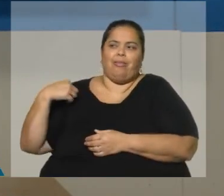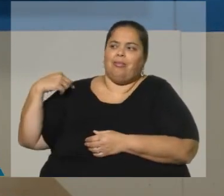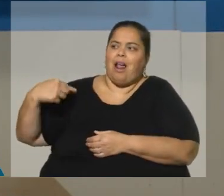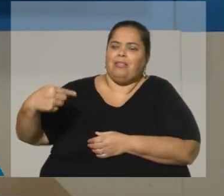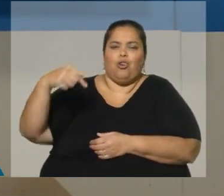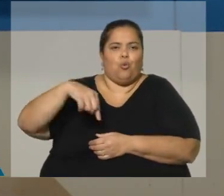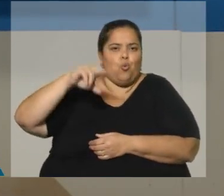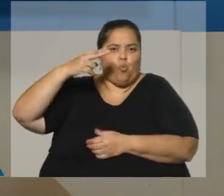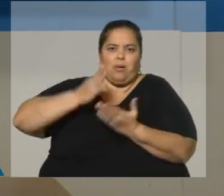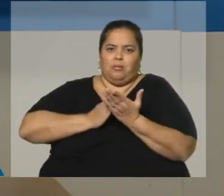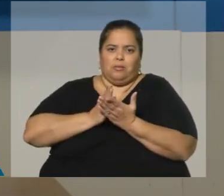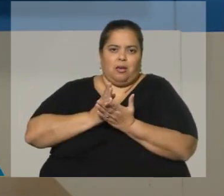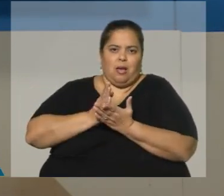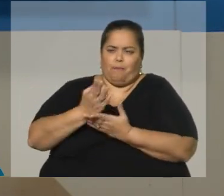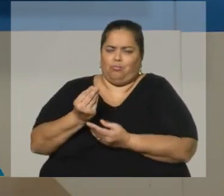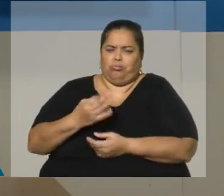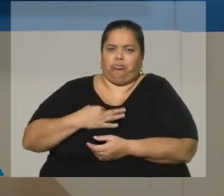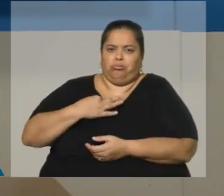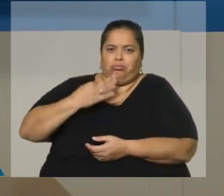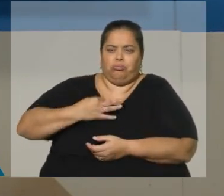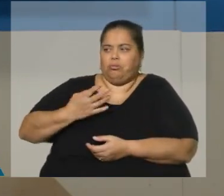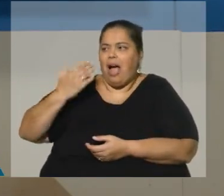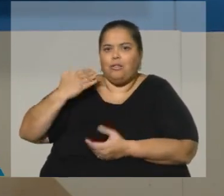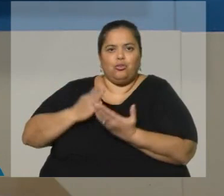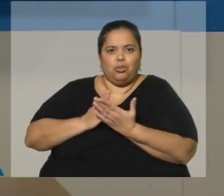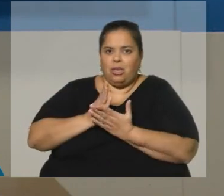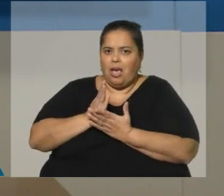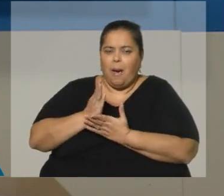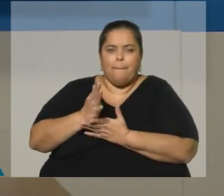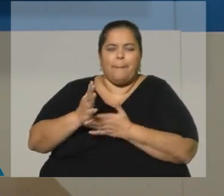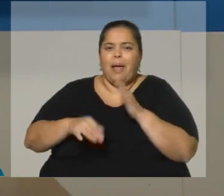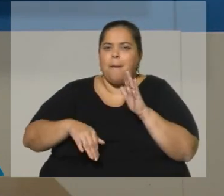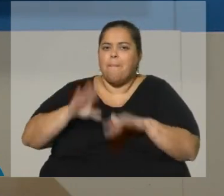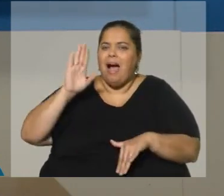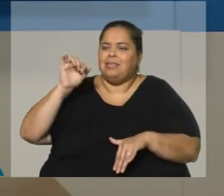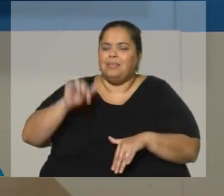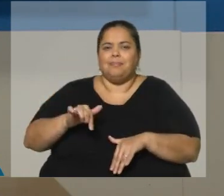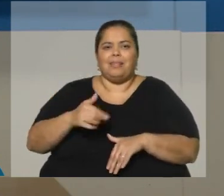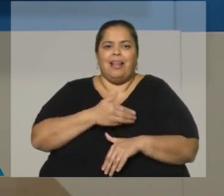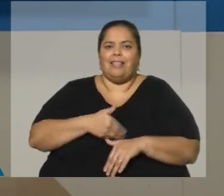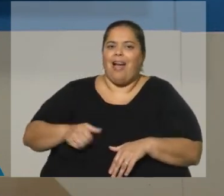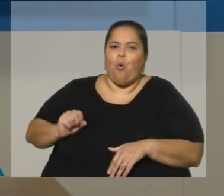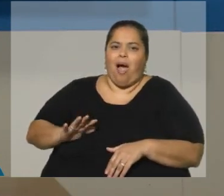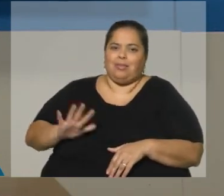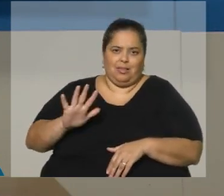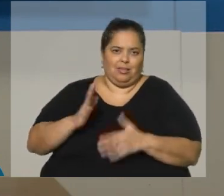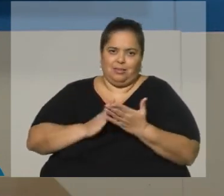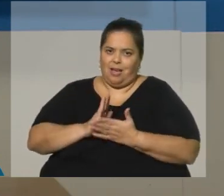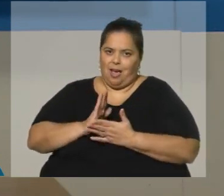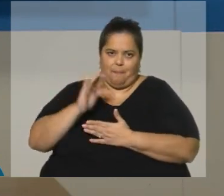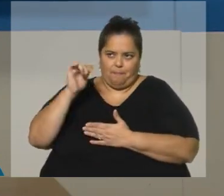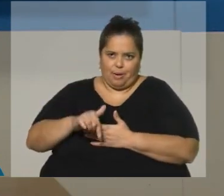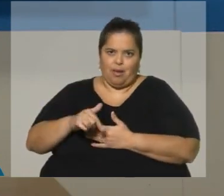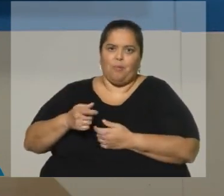motivo, a lo largo de muchas décadas, uno de los motivos de engorde del Estado. Pero ese es otro tema, ¿no? Pero